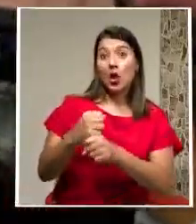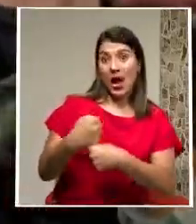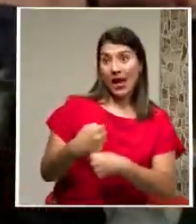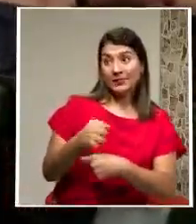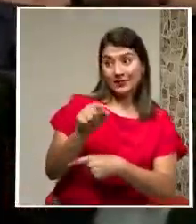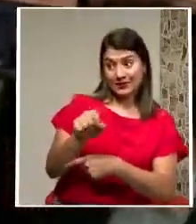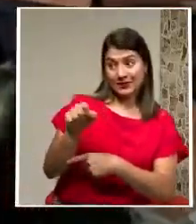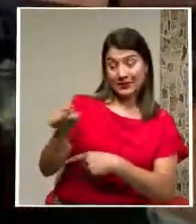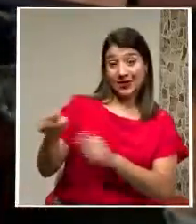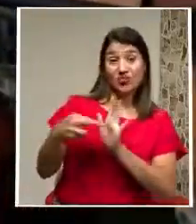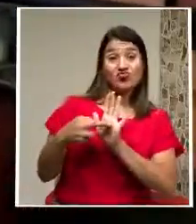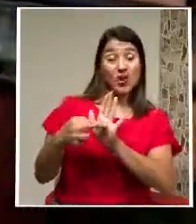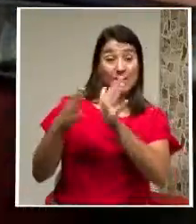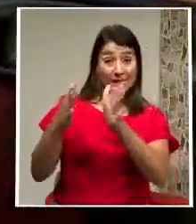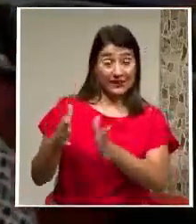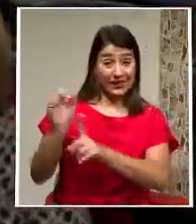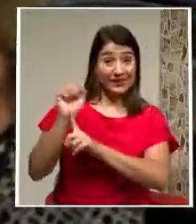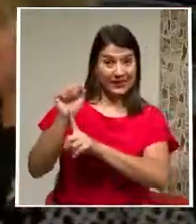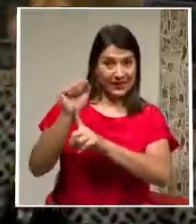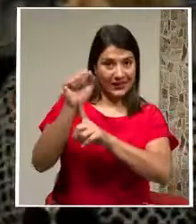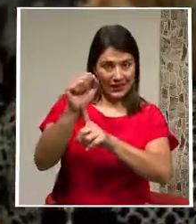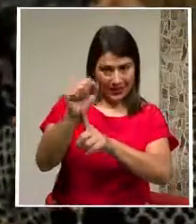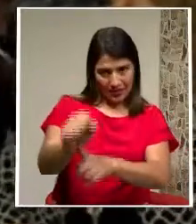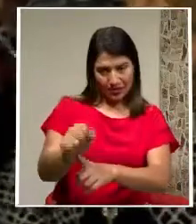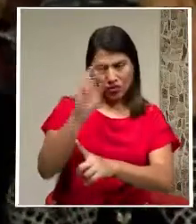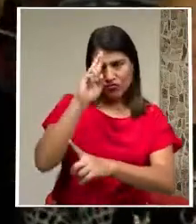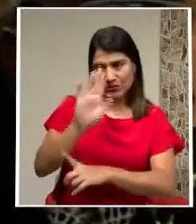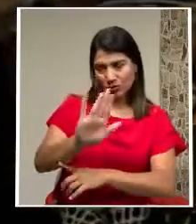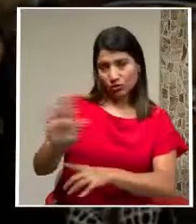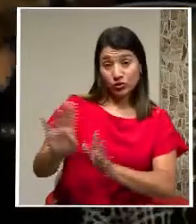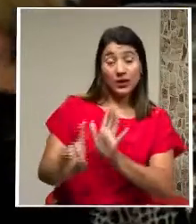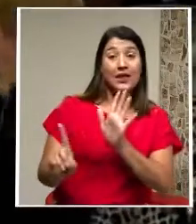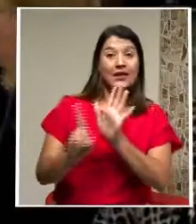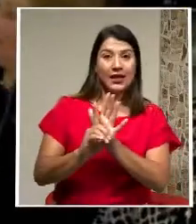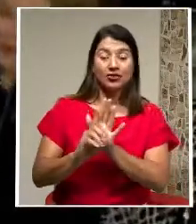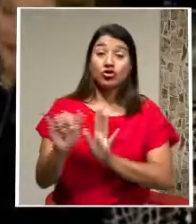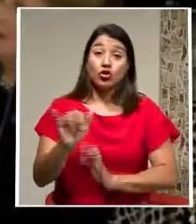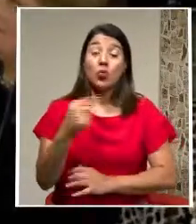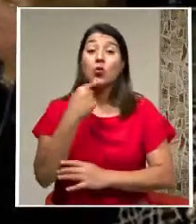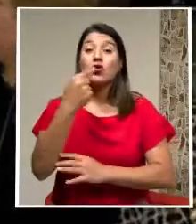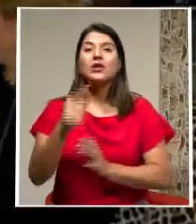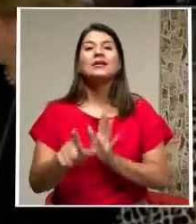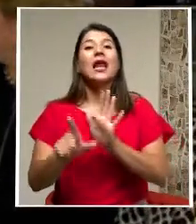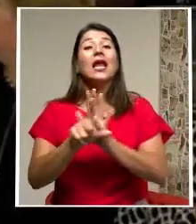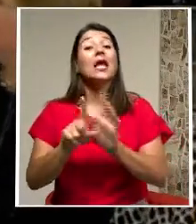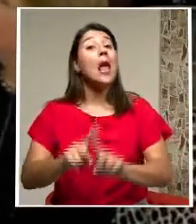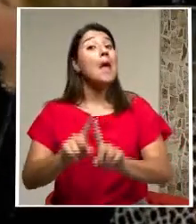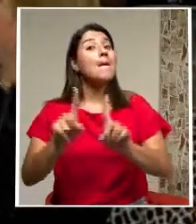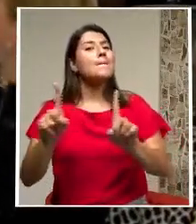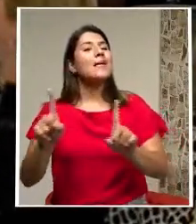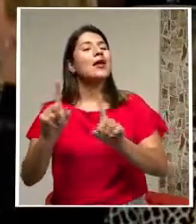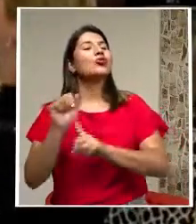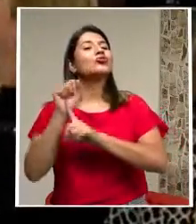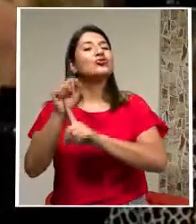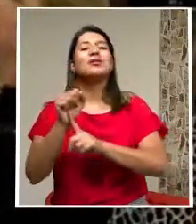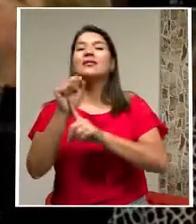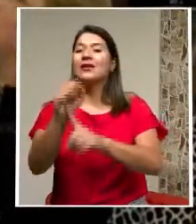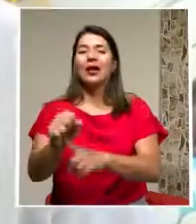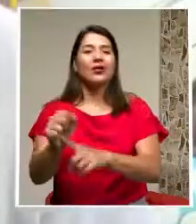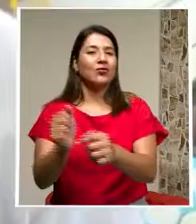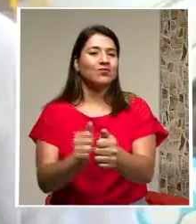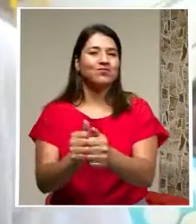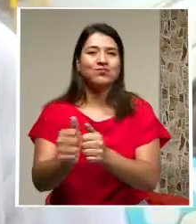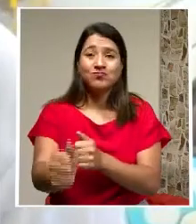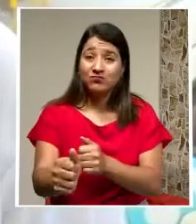sindicales en el marco de los derechos que la ley les asiste el sindicato fue más allá y llevaron el caso hasta la OIT